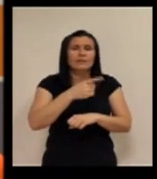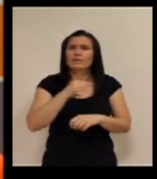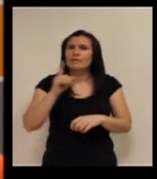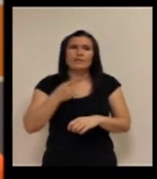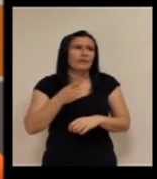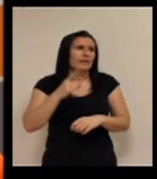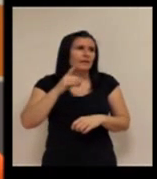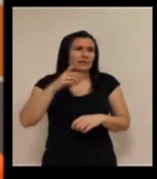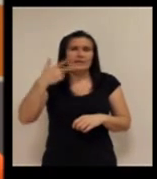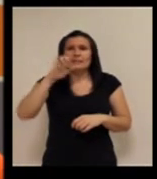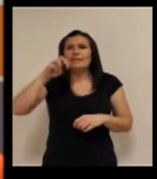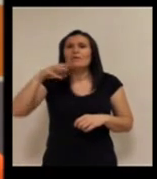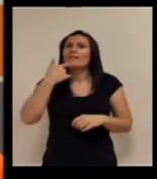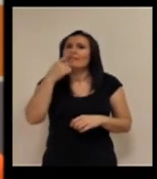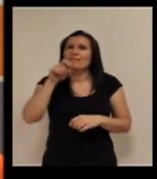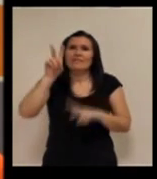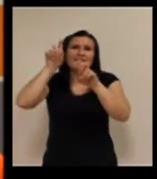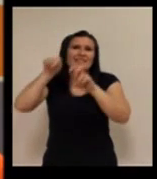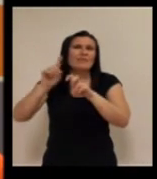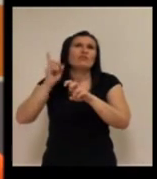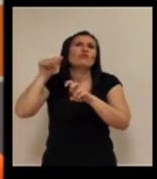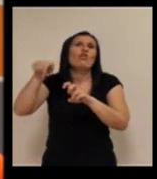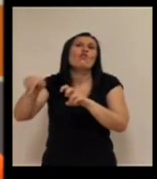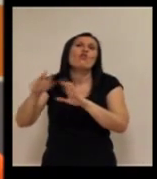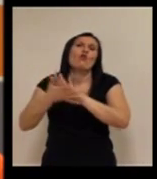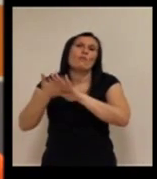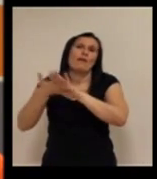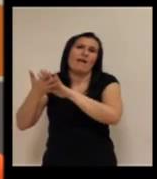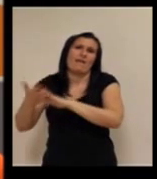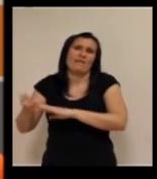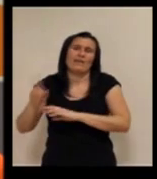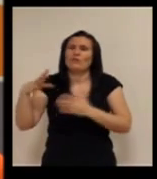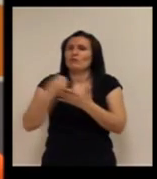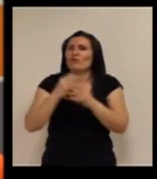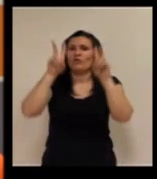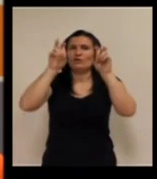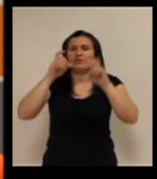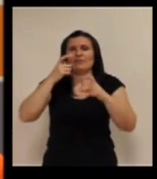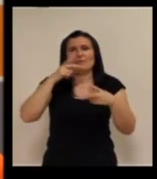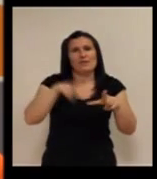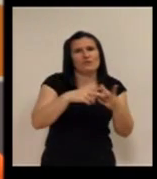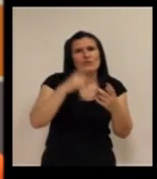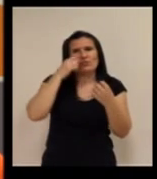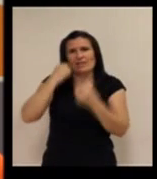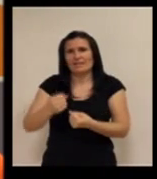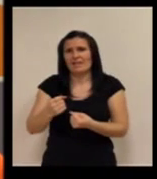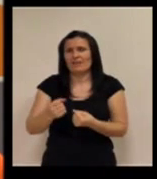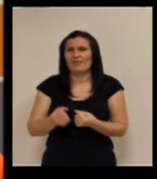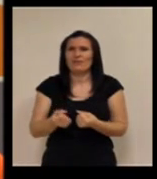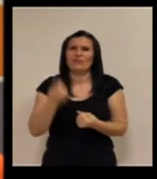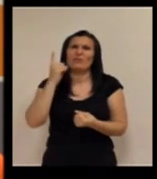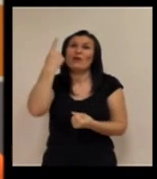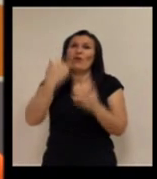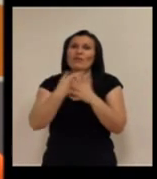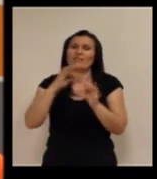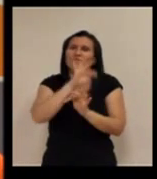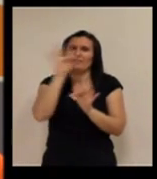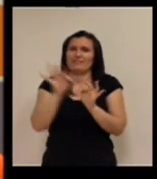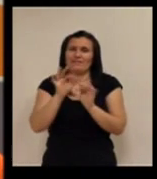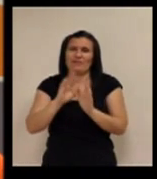de hecho un monográfico un monográfico que tenemos que hacer sociosanitario de todo el tema sociosanitario